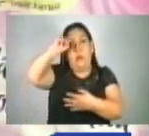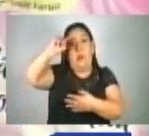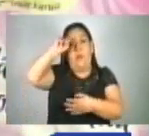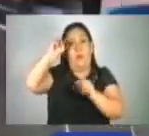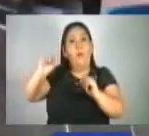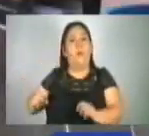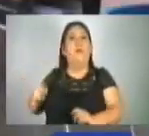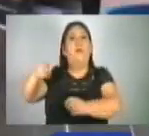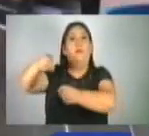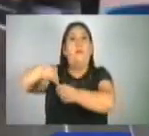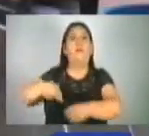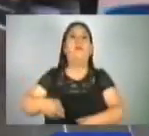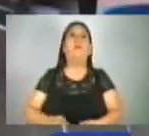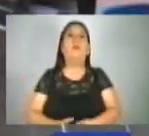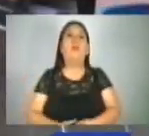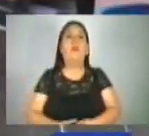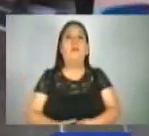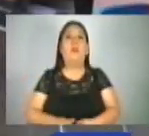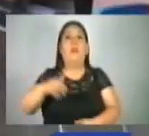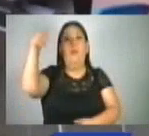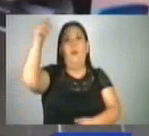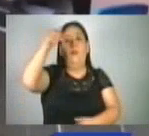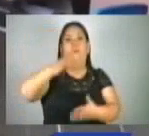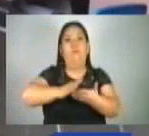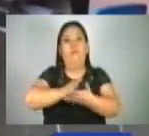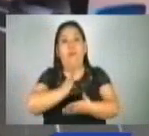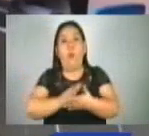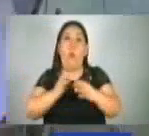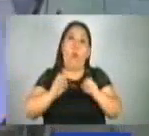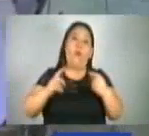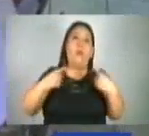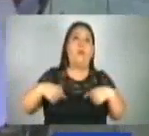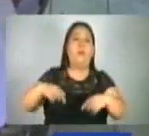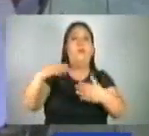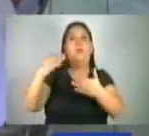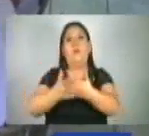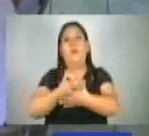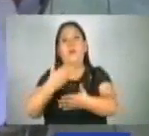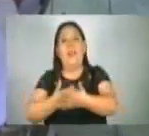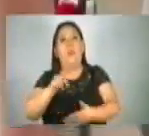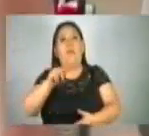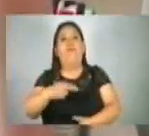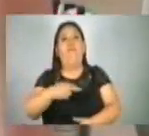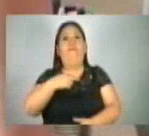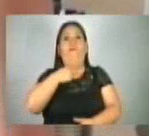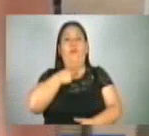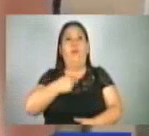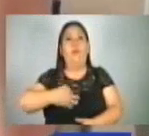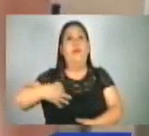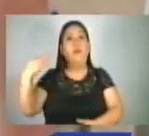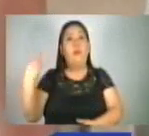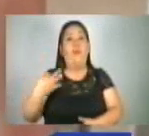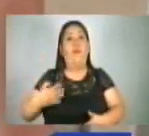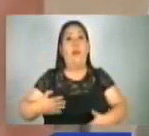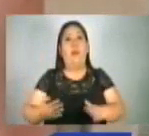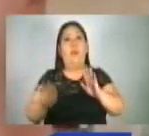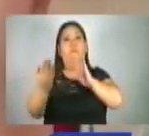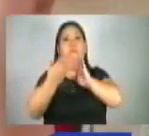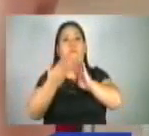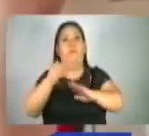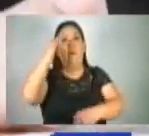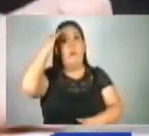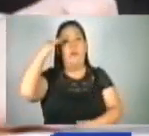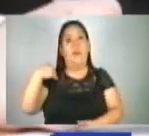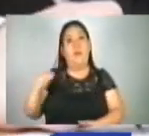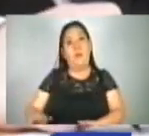podamos optar. Acceder a la educación o continuar con la formación académica es otro de los retos a los que deben enfrentarse, sobre todo las niñas